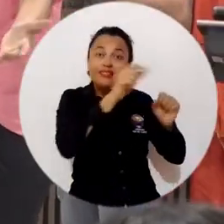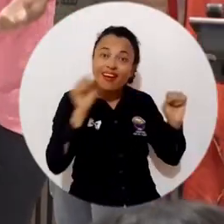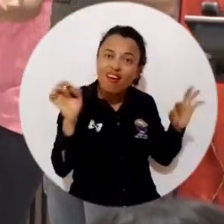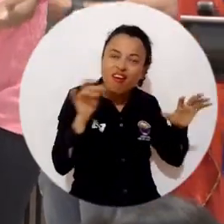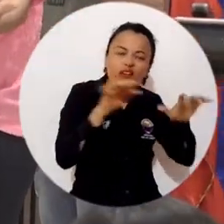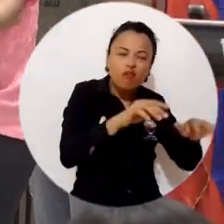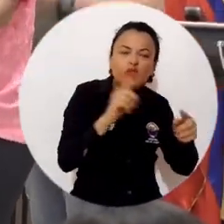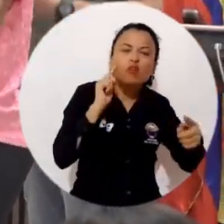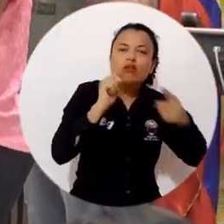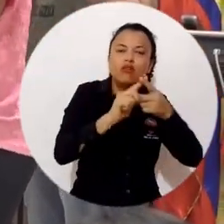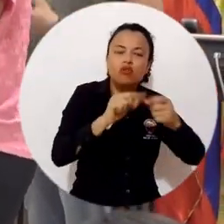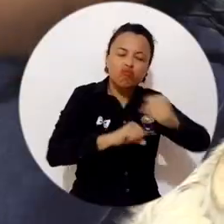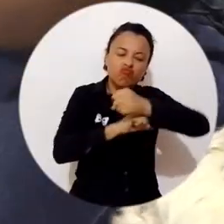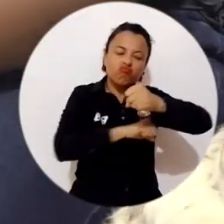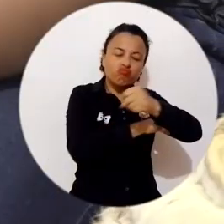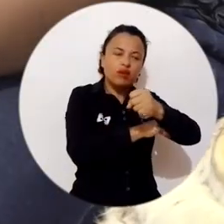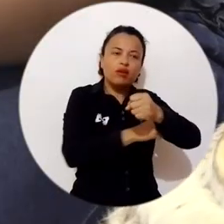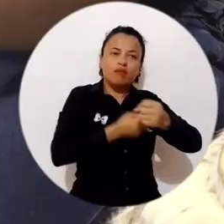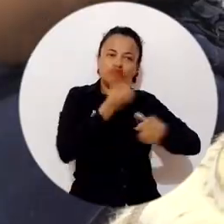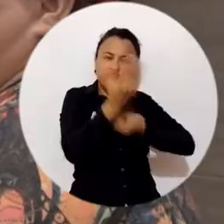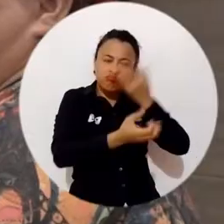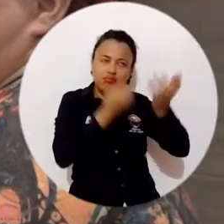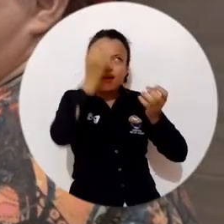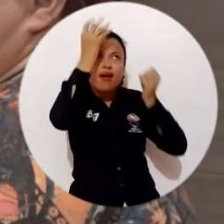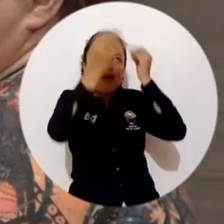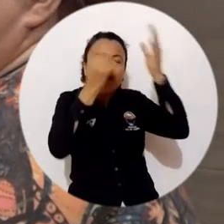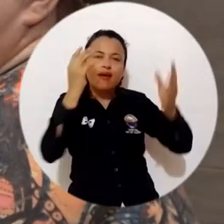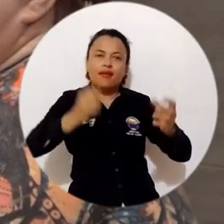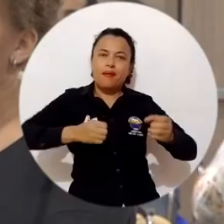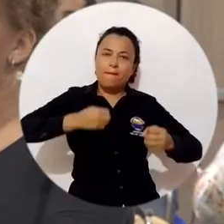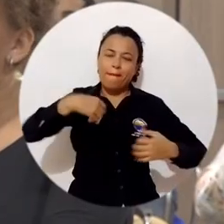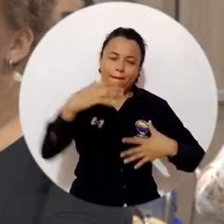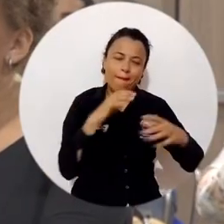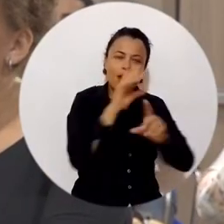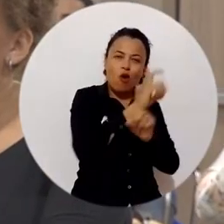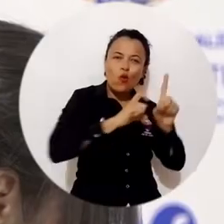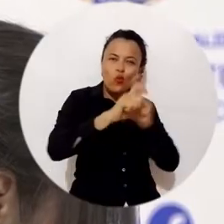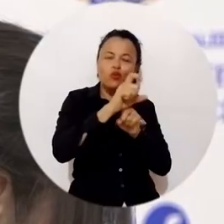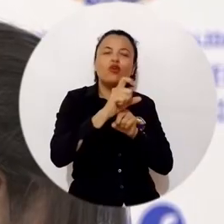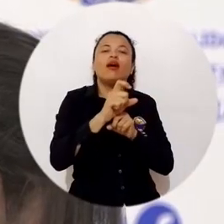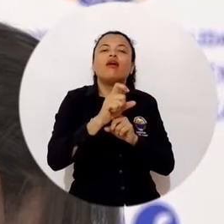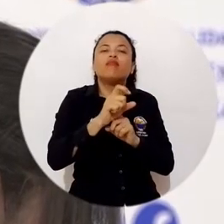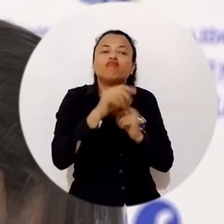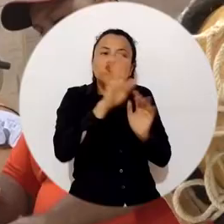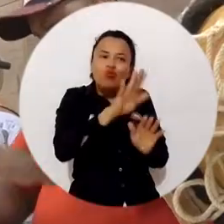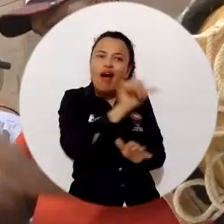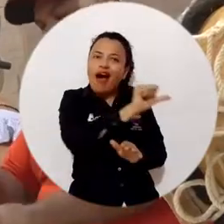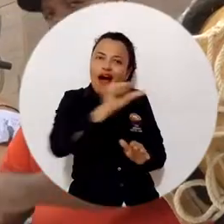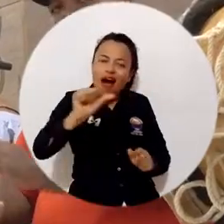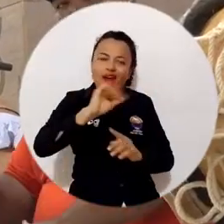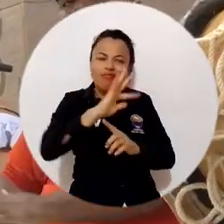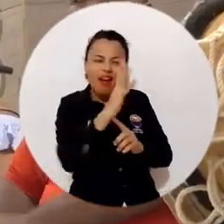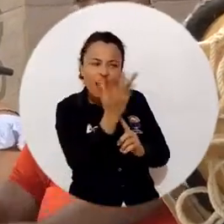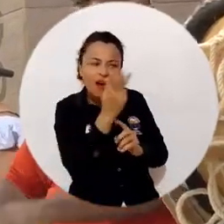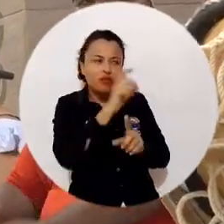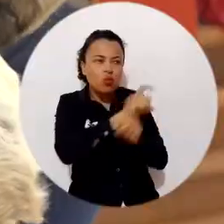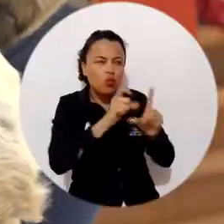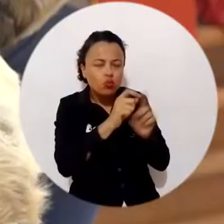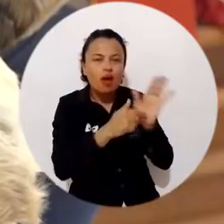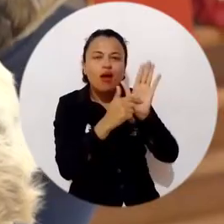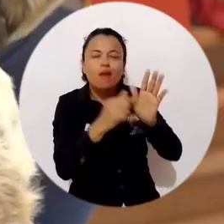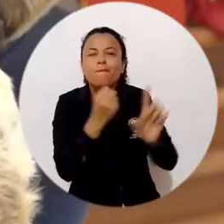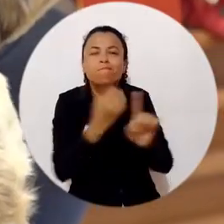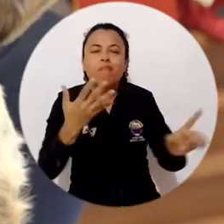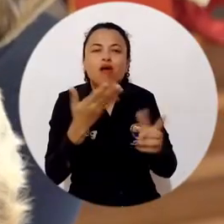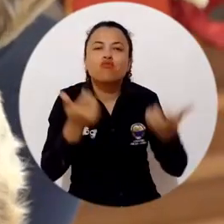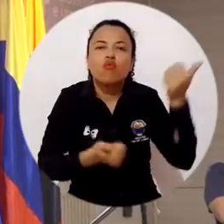busca fortalecer los procesos de creación, expresión artística y cultural, destacando el significativo papel de la mujer dentro de las manifestaciones del